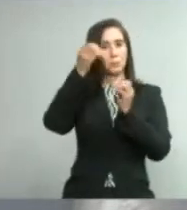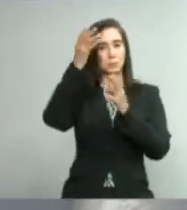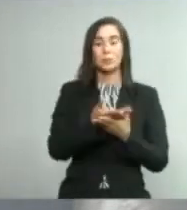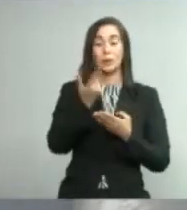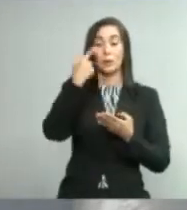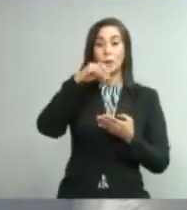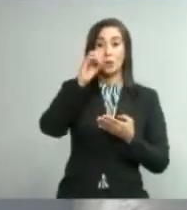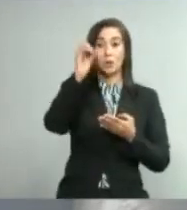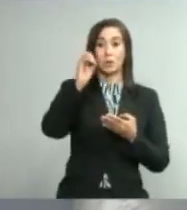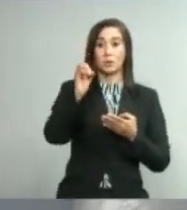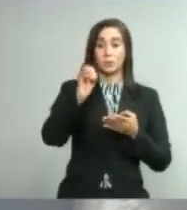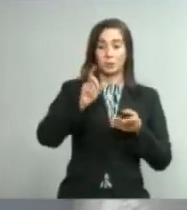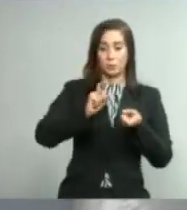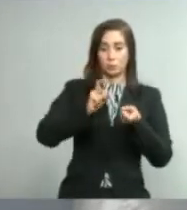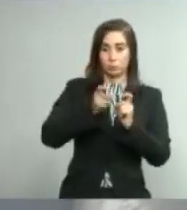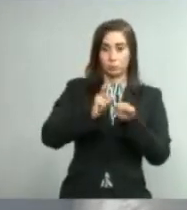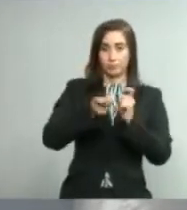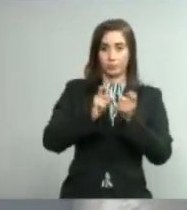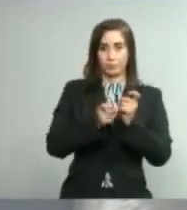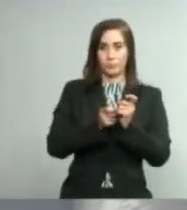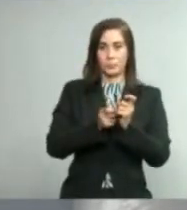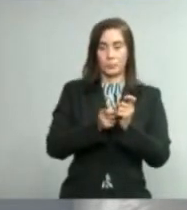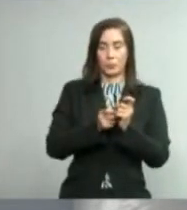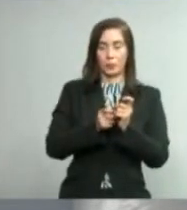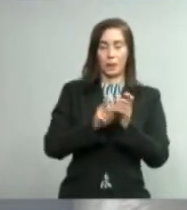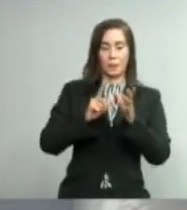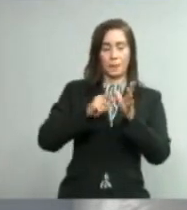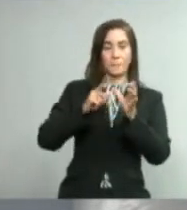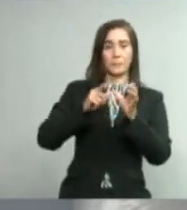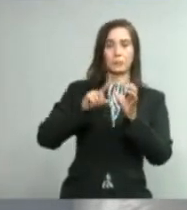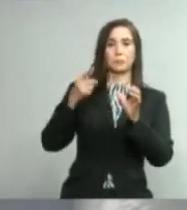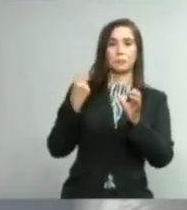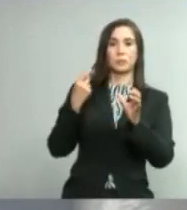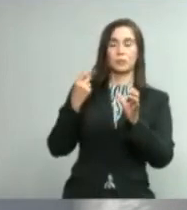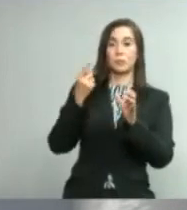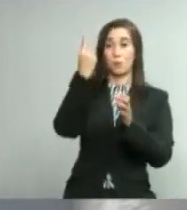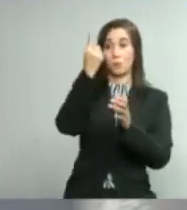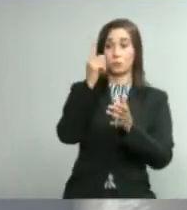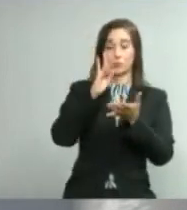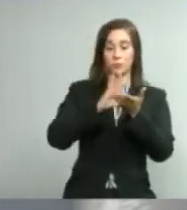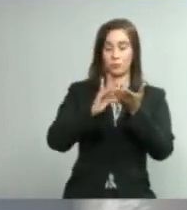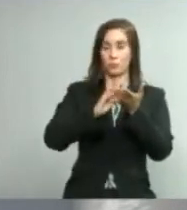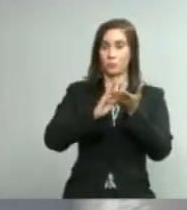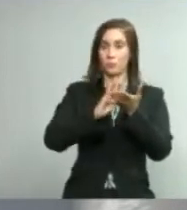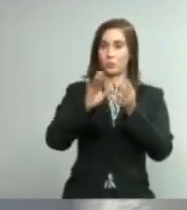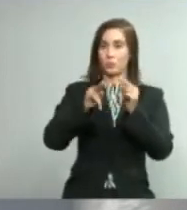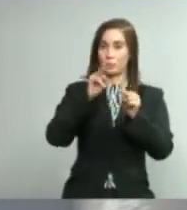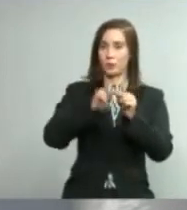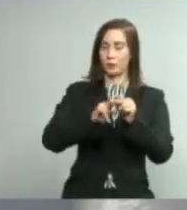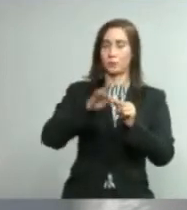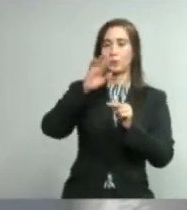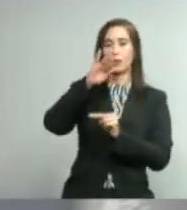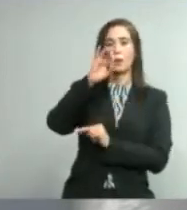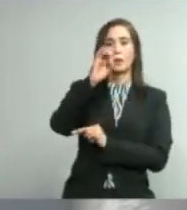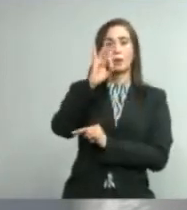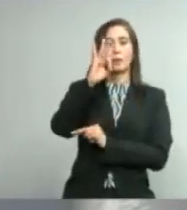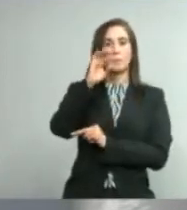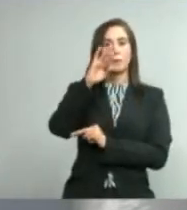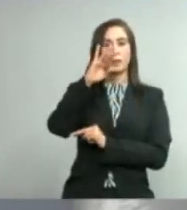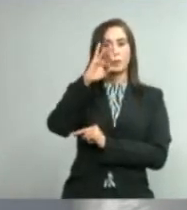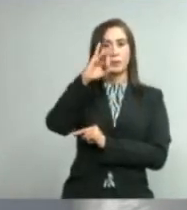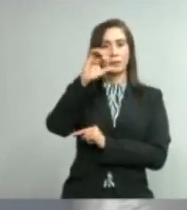porque esto van a variar porque primero estaba solo referencia luego entró Amadita luego entró